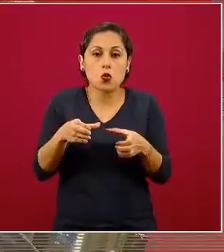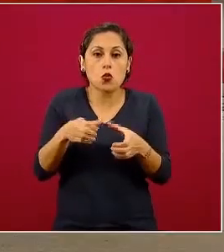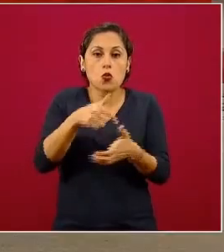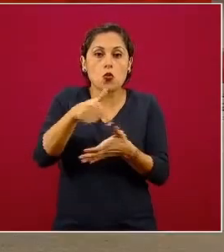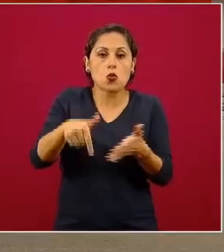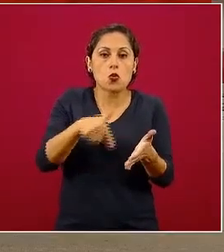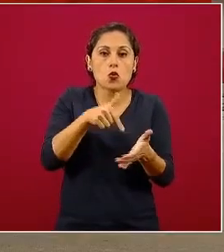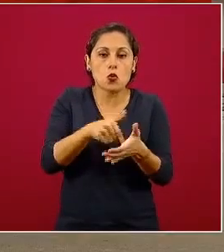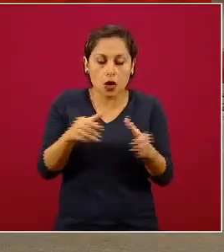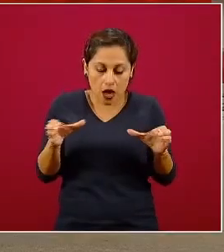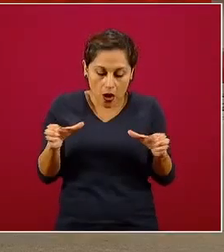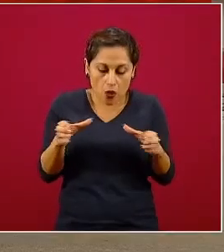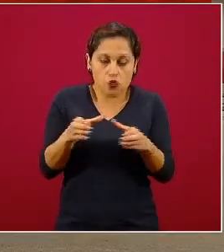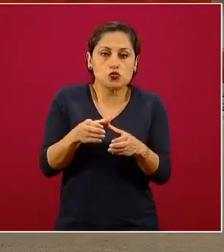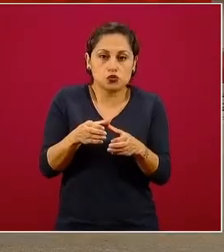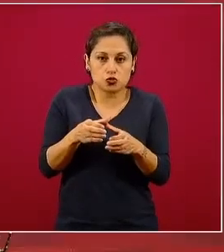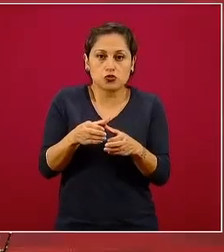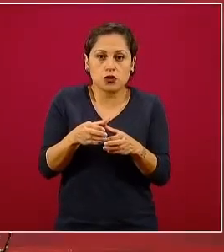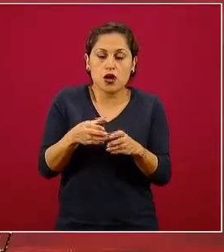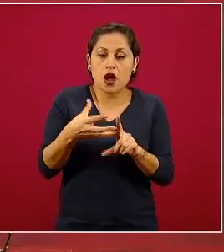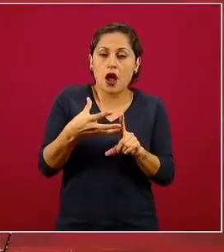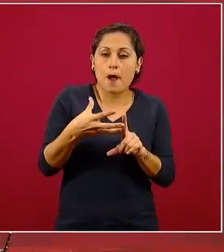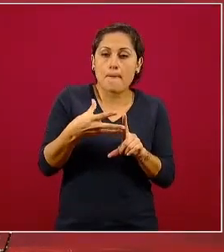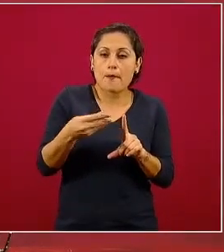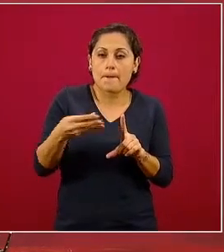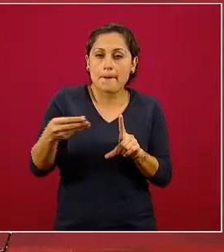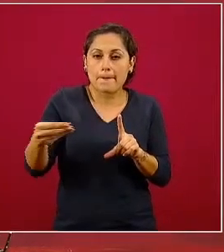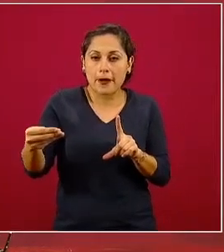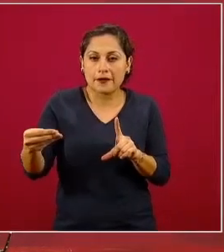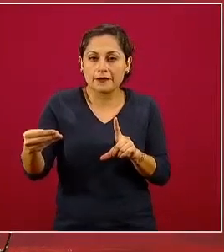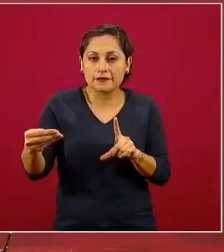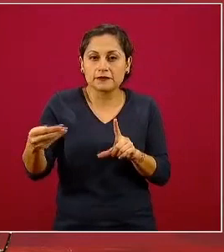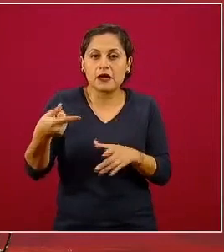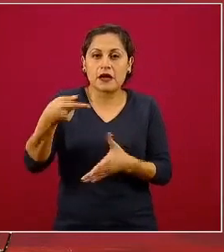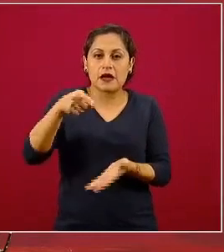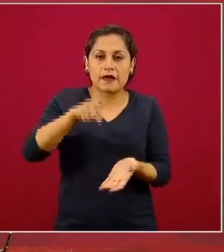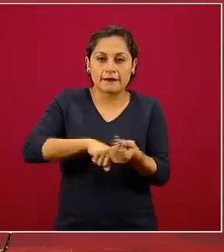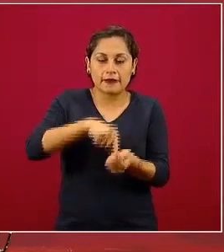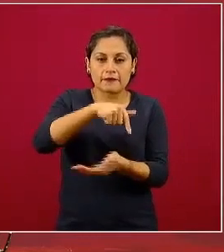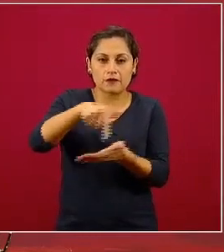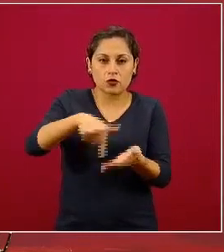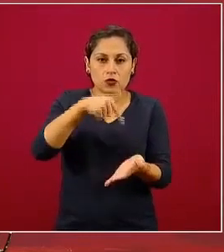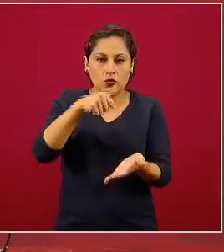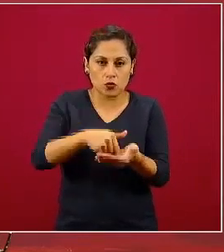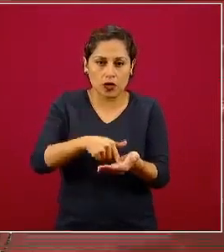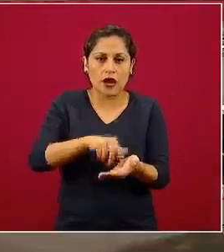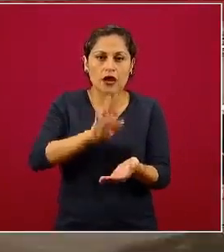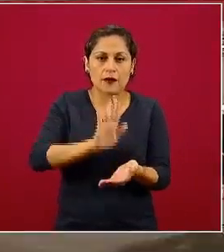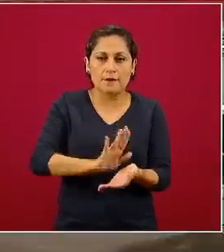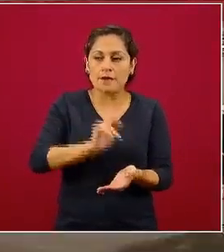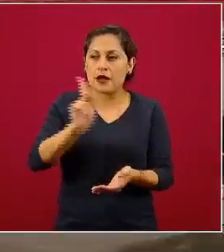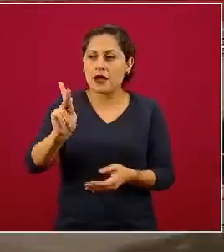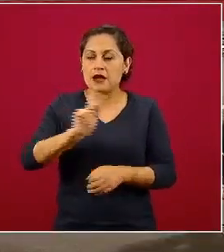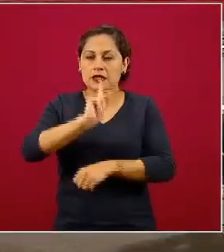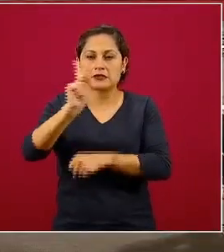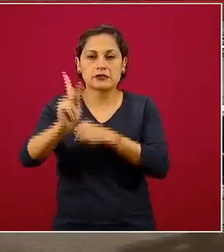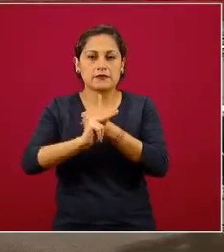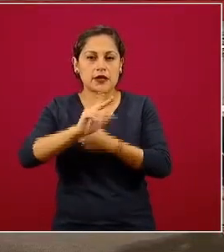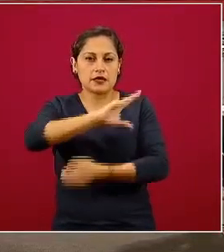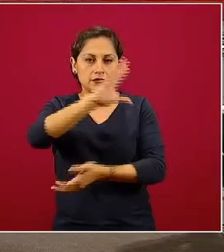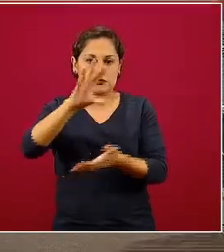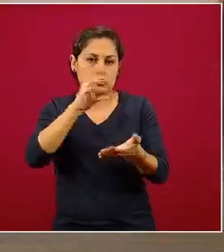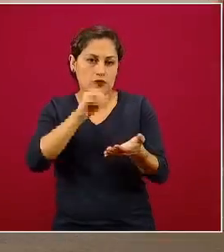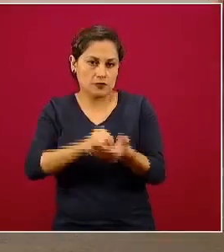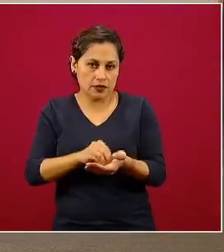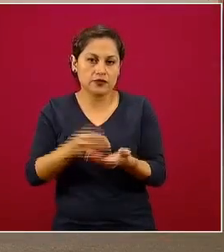pueden tener el comportamiento epidémico en un territorio de todo el país como si fuera sólo una curva